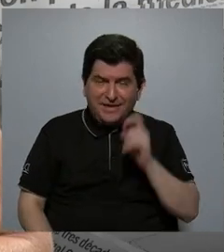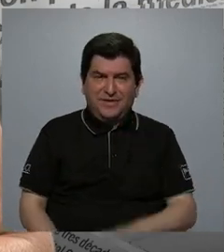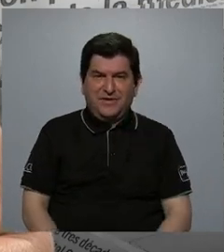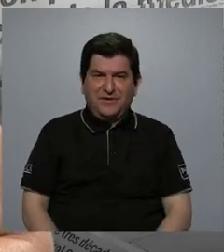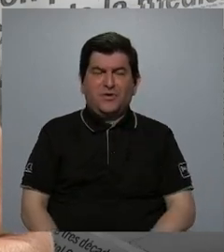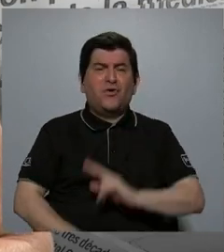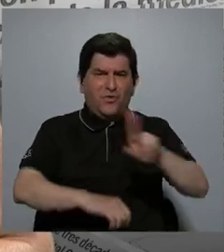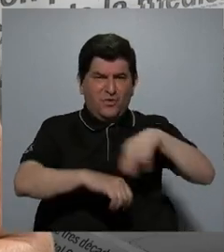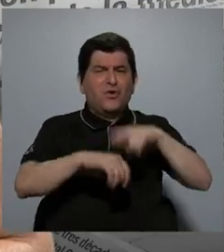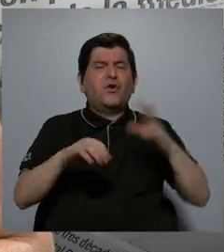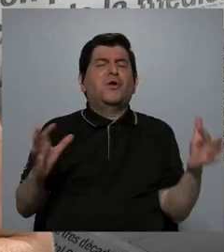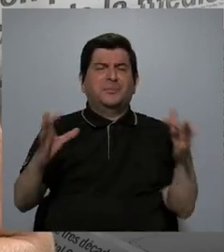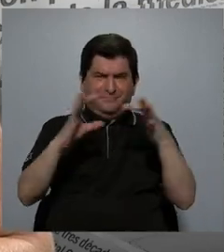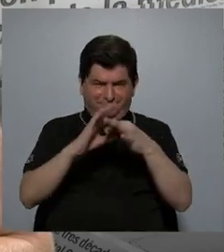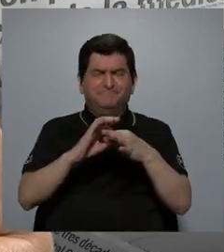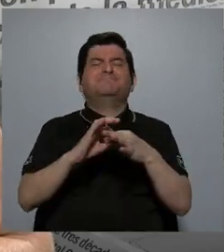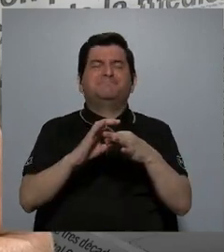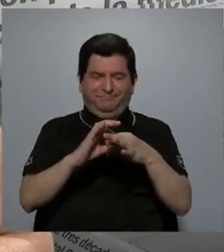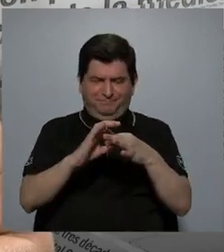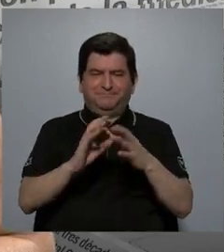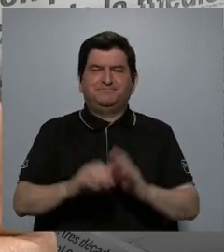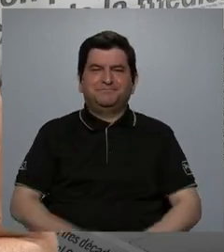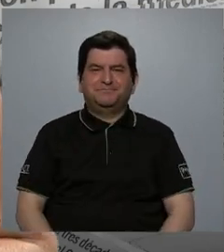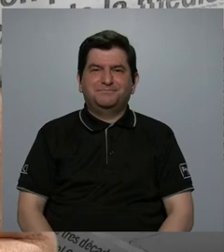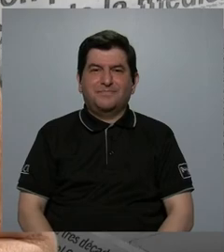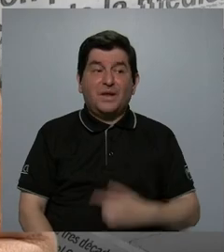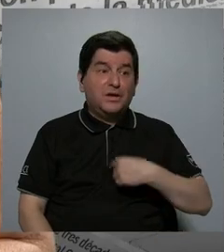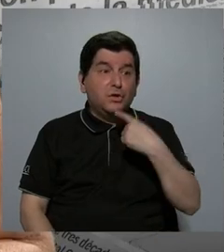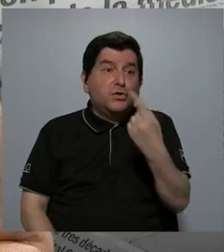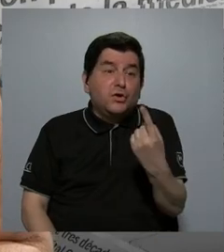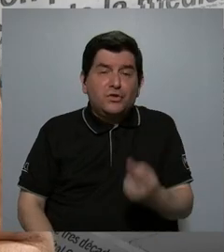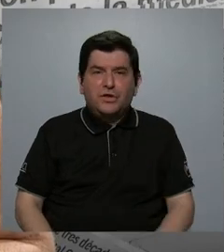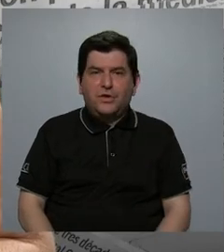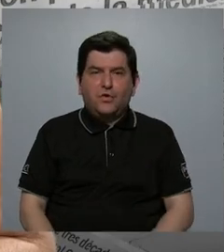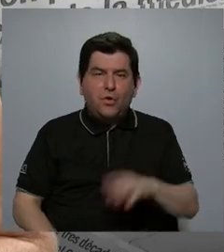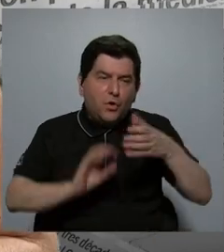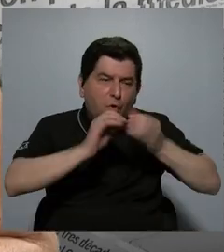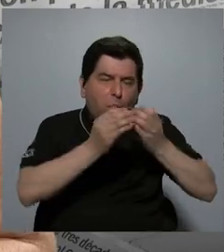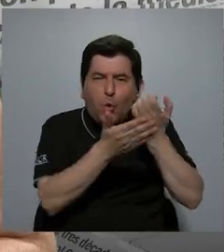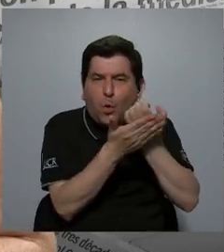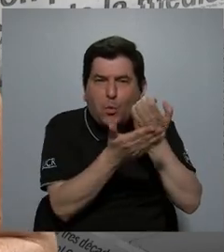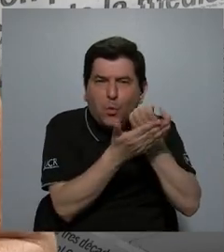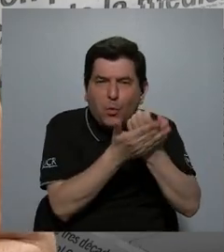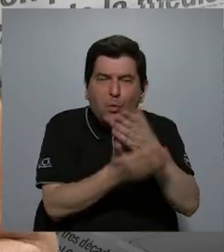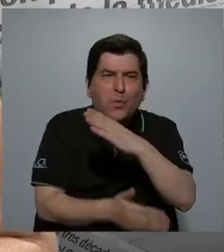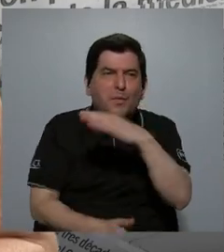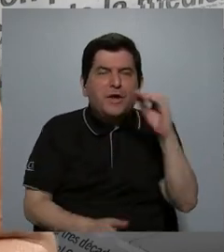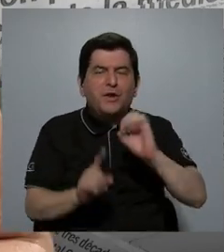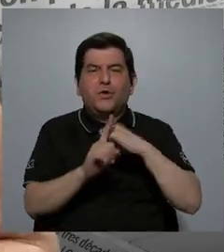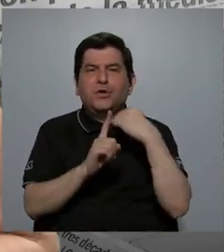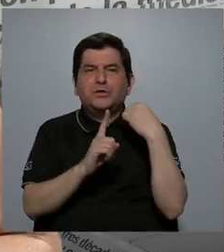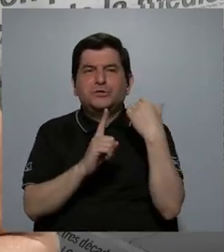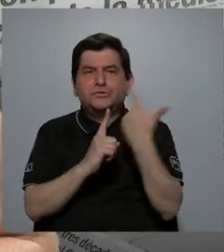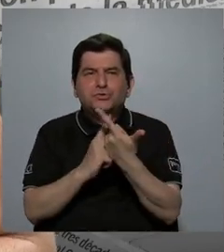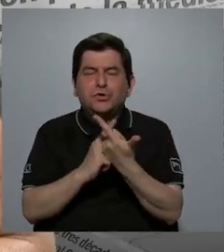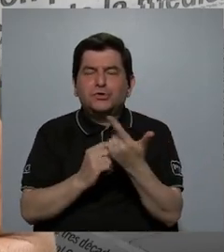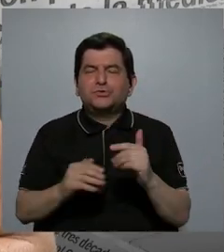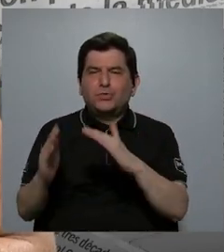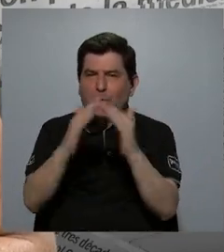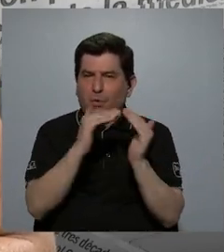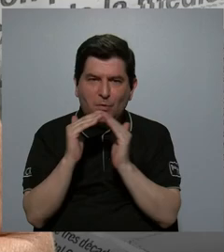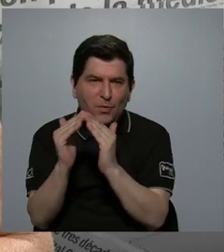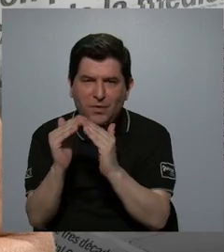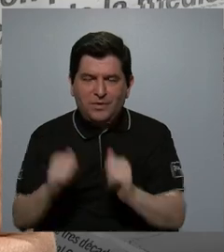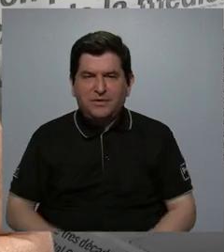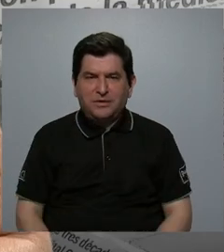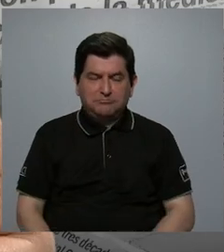están normalmente relacionadas. Es decir, digo, como dato económico y como dato sociodemográfico